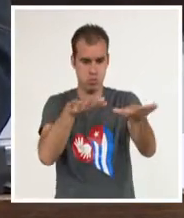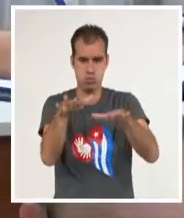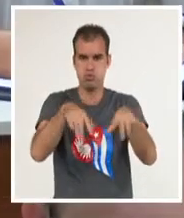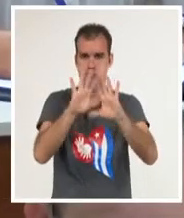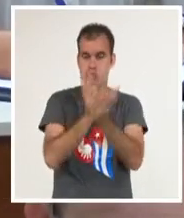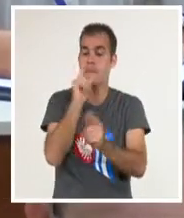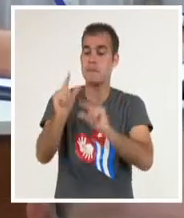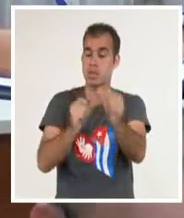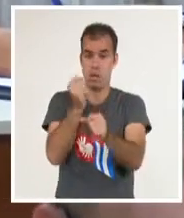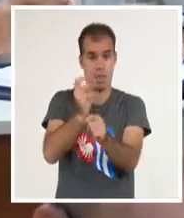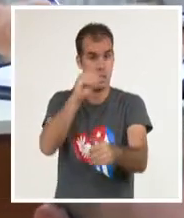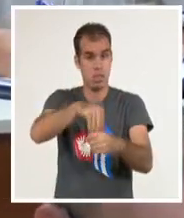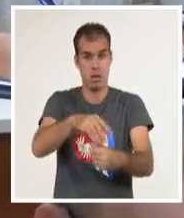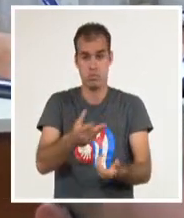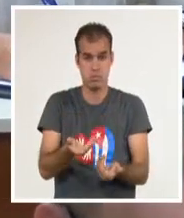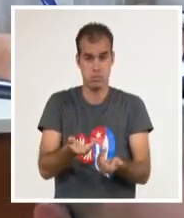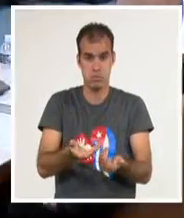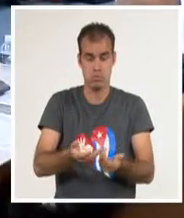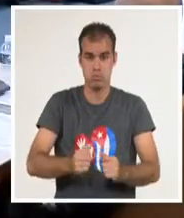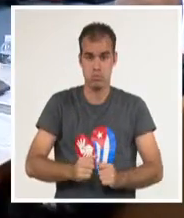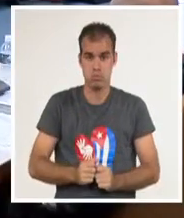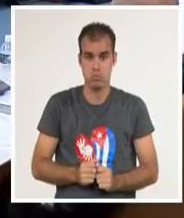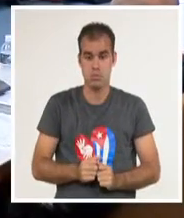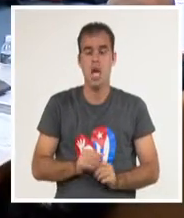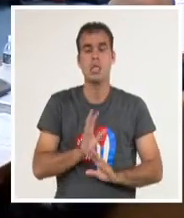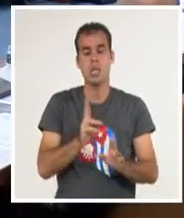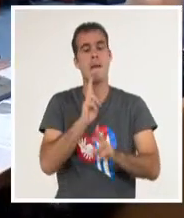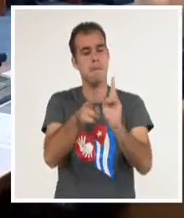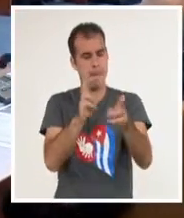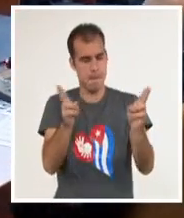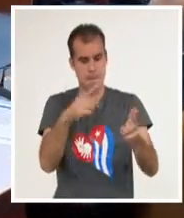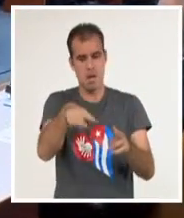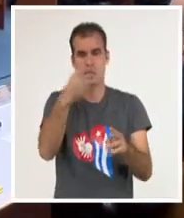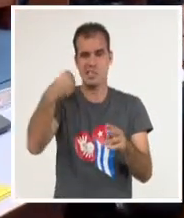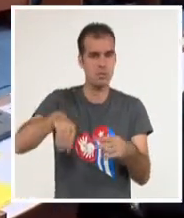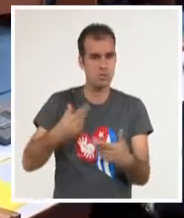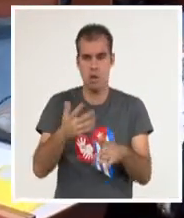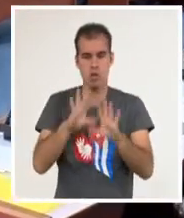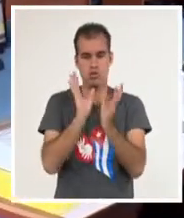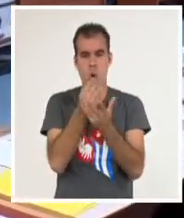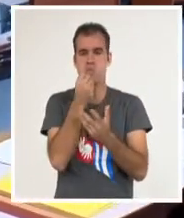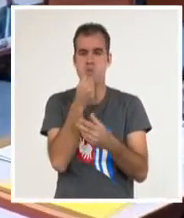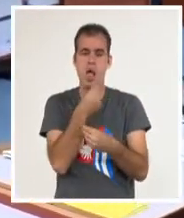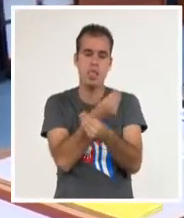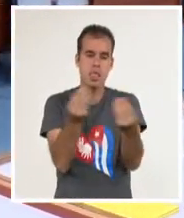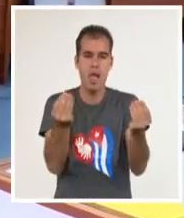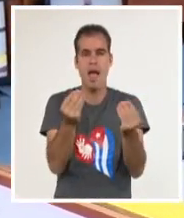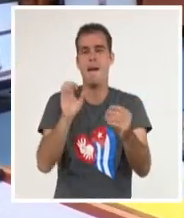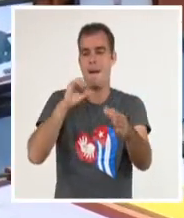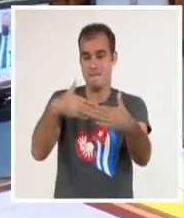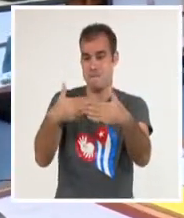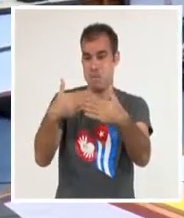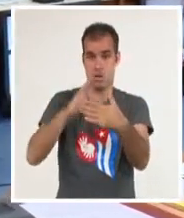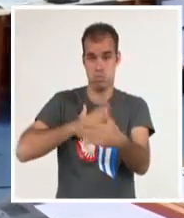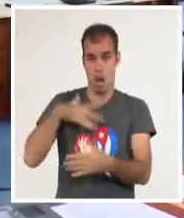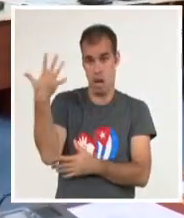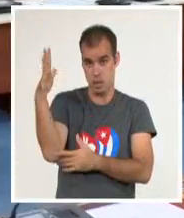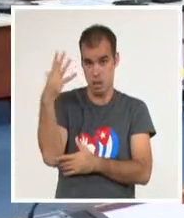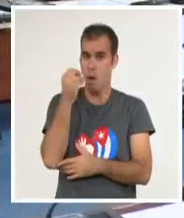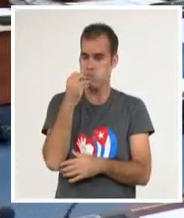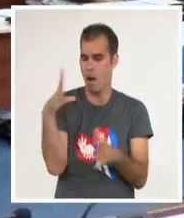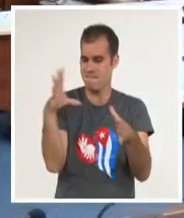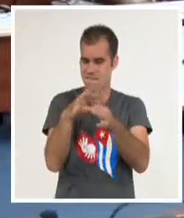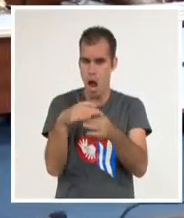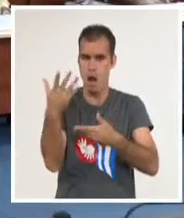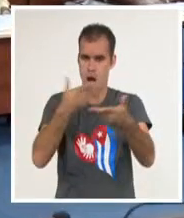inversionistas. De igual manera indicó aprovechar todas las oportunidades que ofrecen los empresarios extranjeros y estimular los negocios